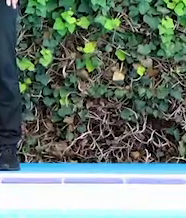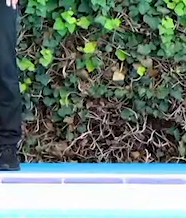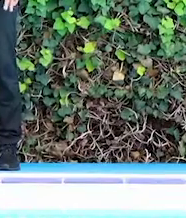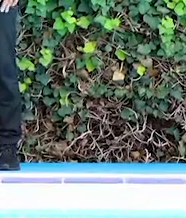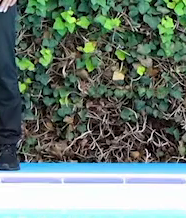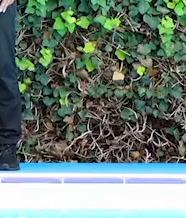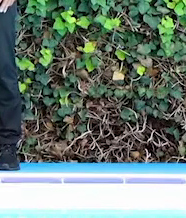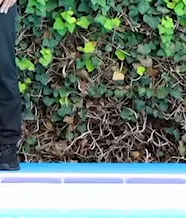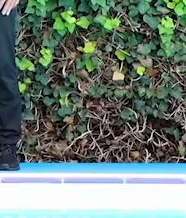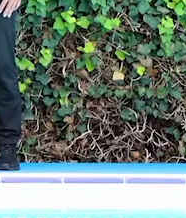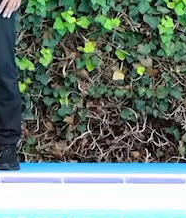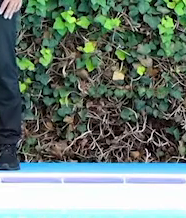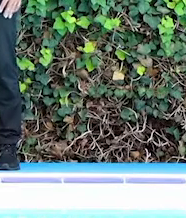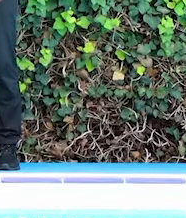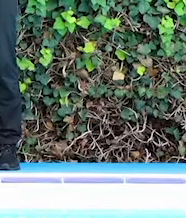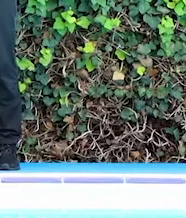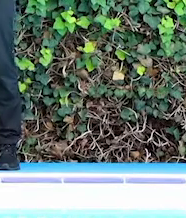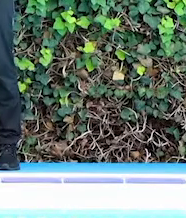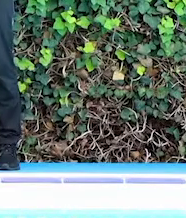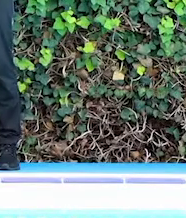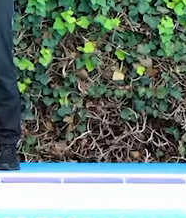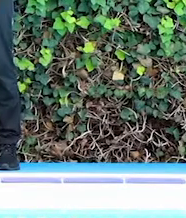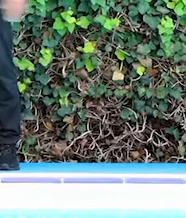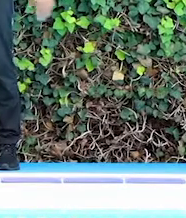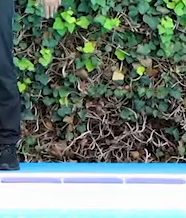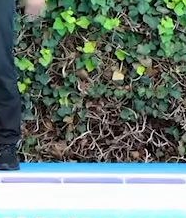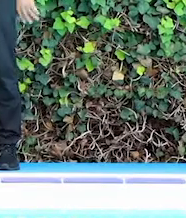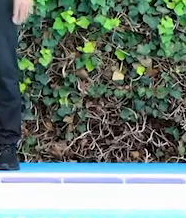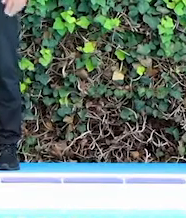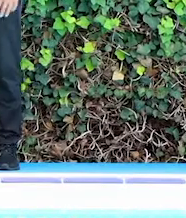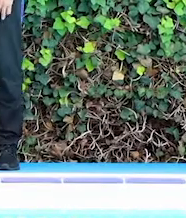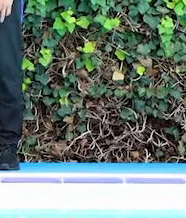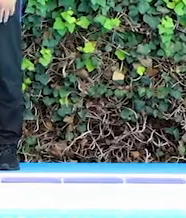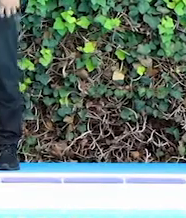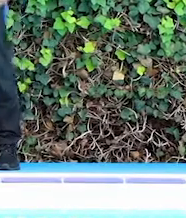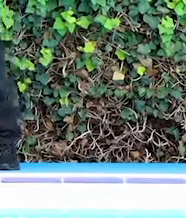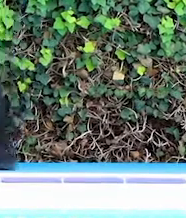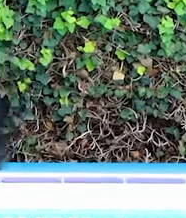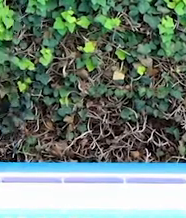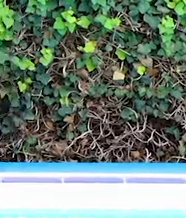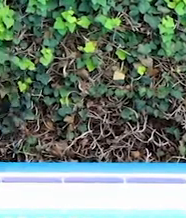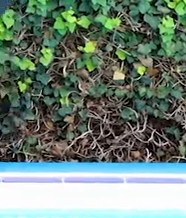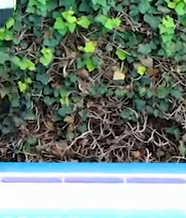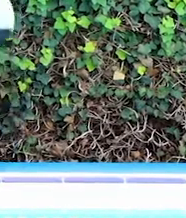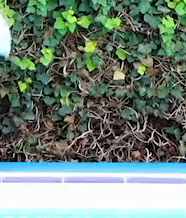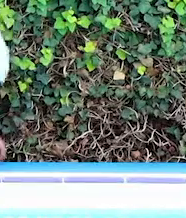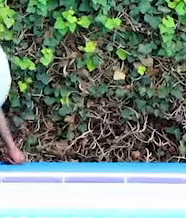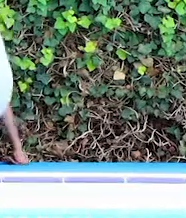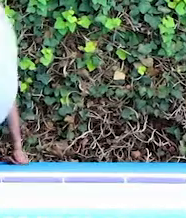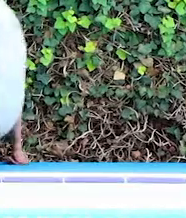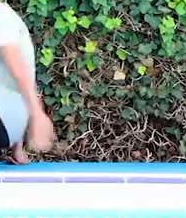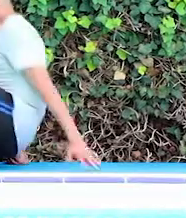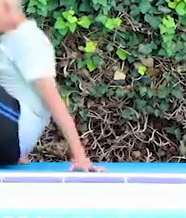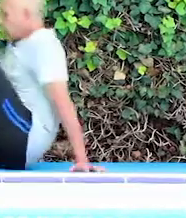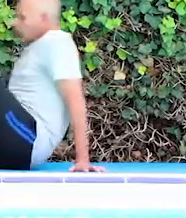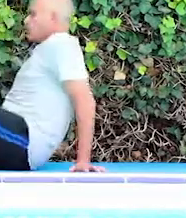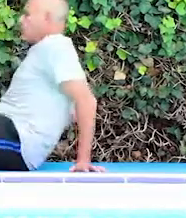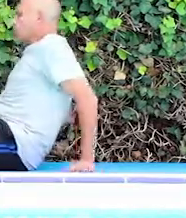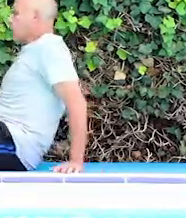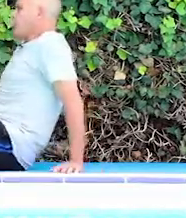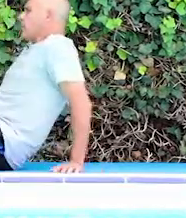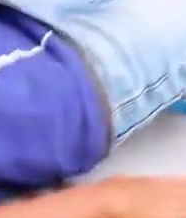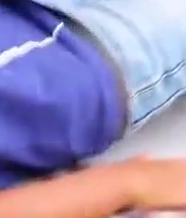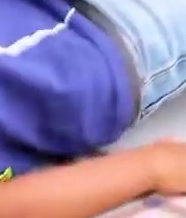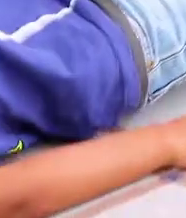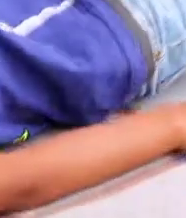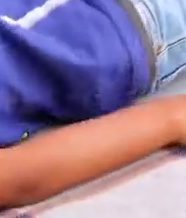Tratando de evitar que nuestros talones peguen en el suelo. ¿Sí? Nos acostamos. Y ahí. Nos